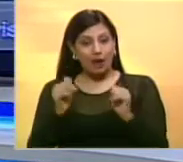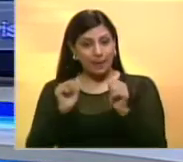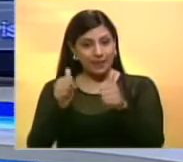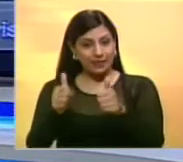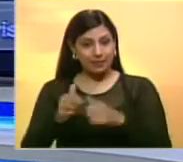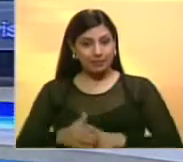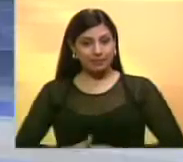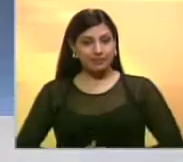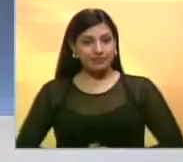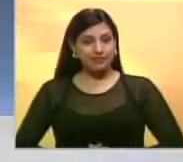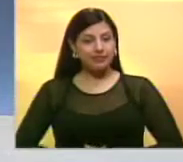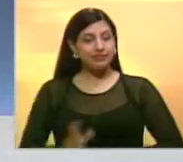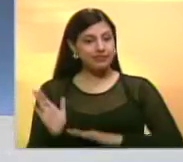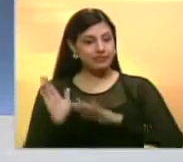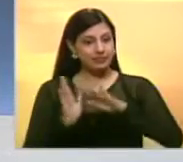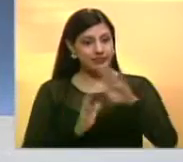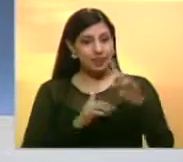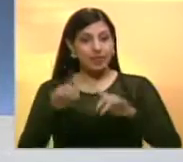comenzamos.